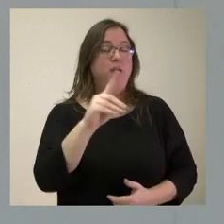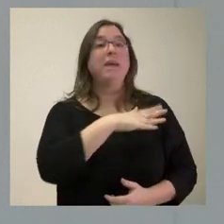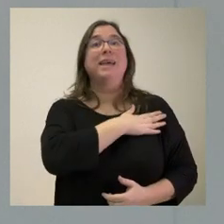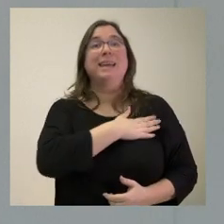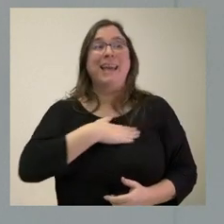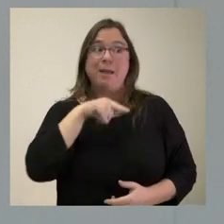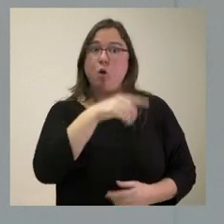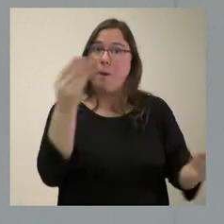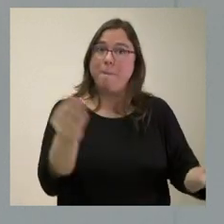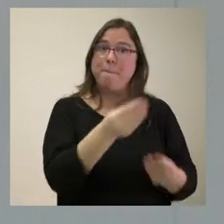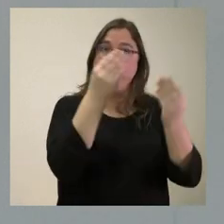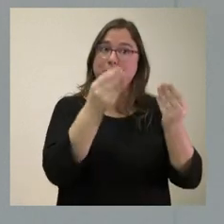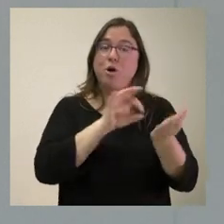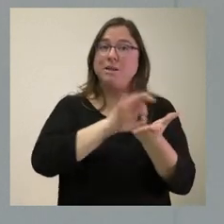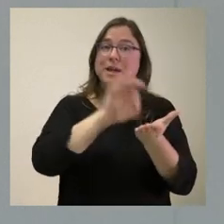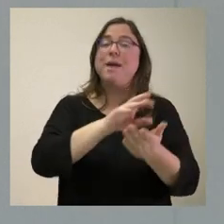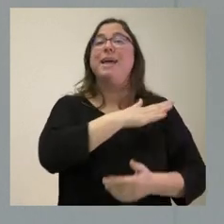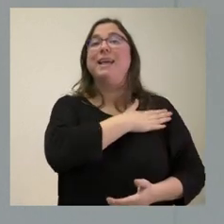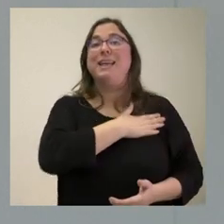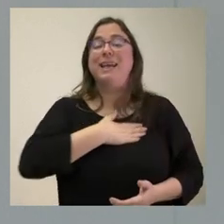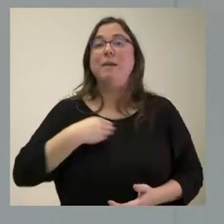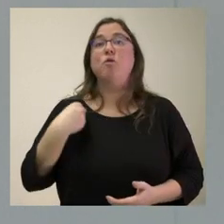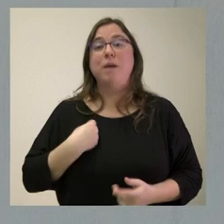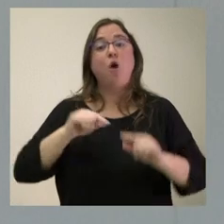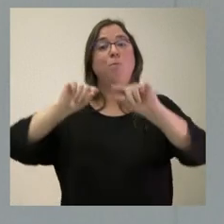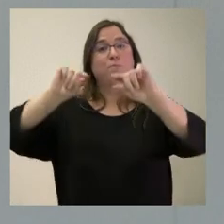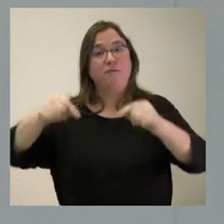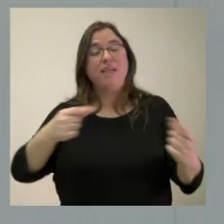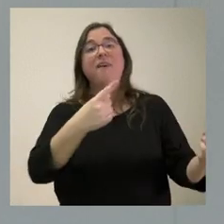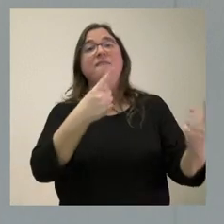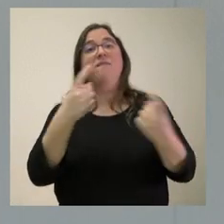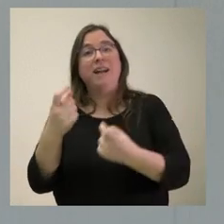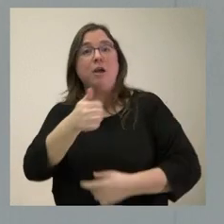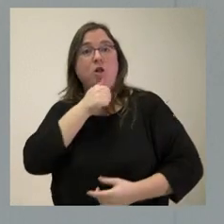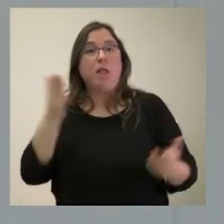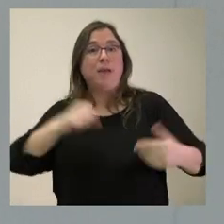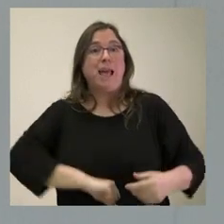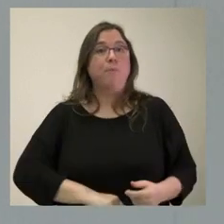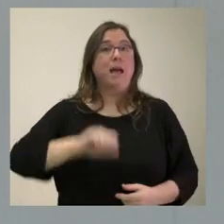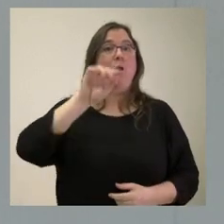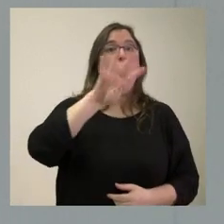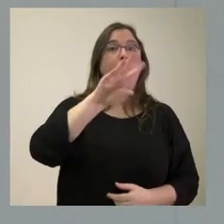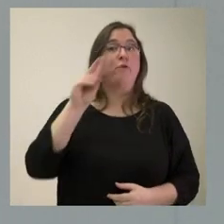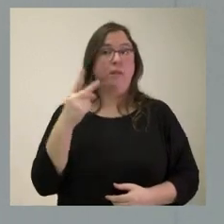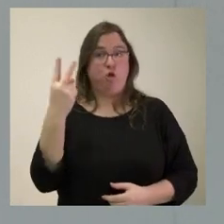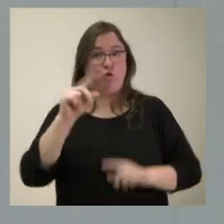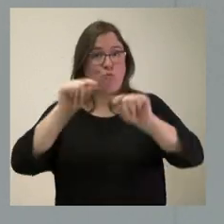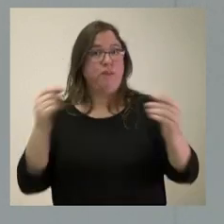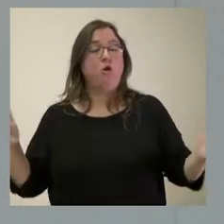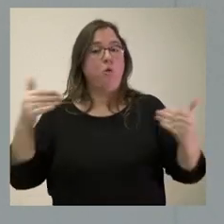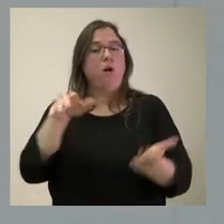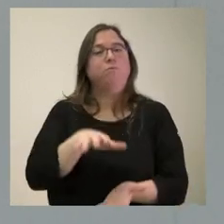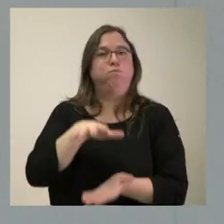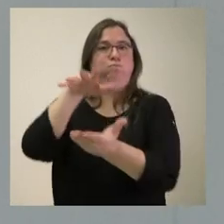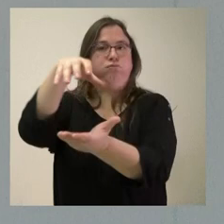esta mejora de las prestaciones es dotarlo allí donde todavía no existe que son dos provincias de nuestra comunidad autónoma